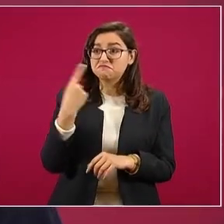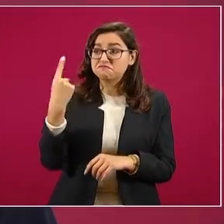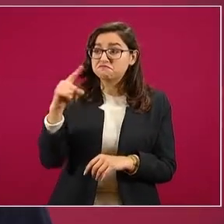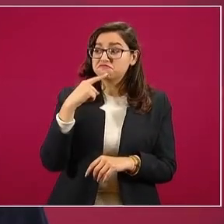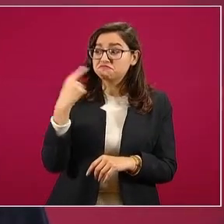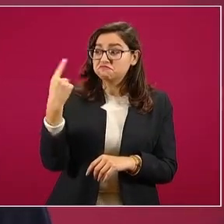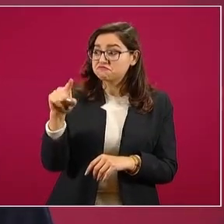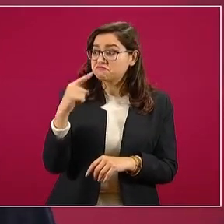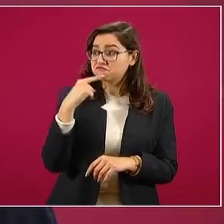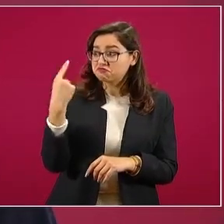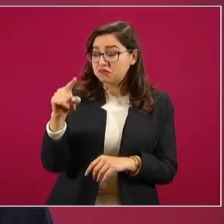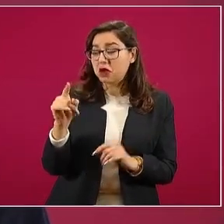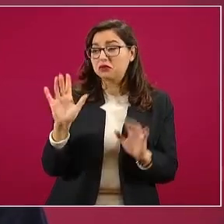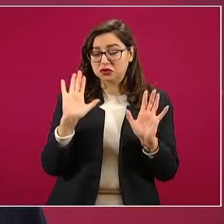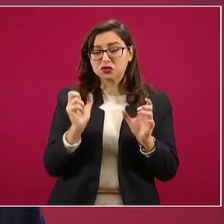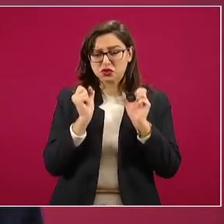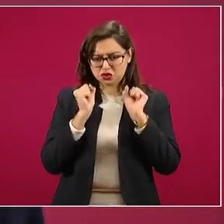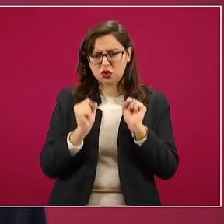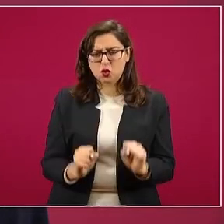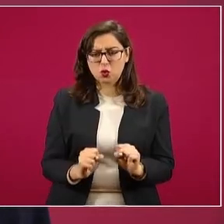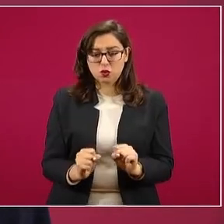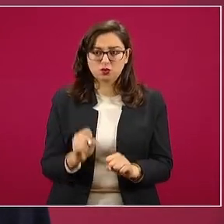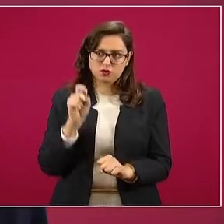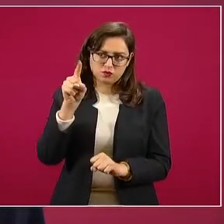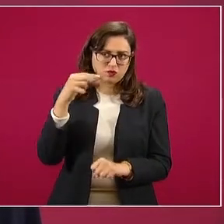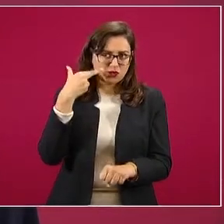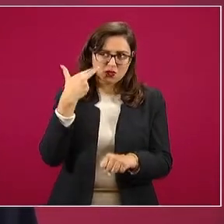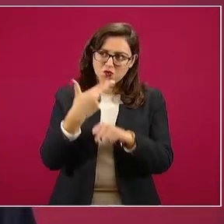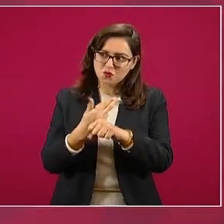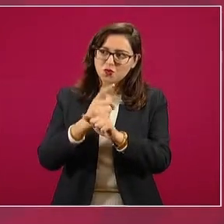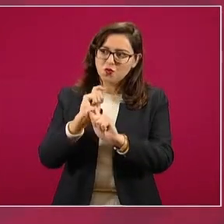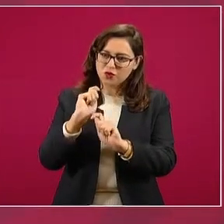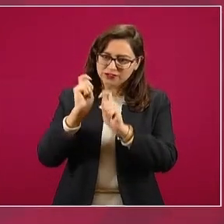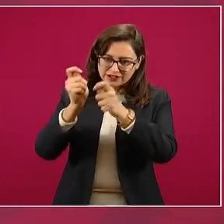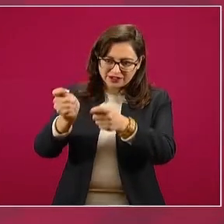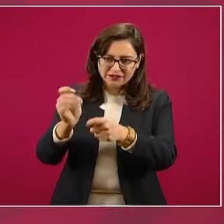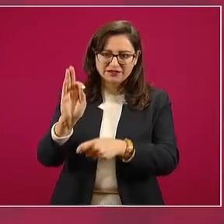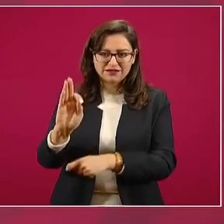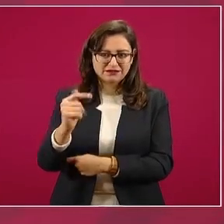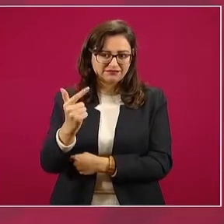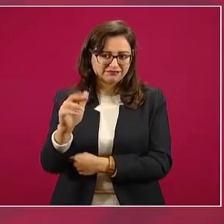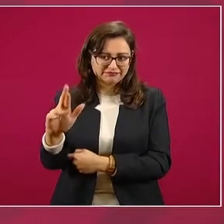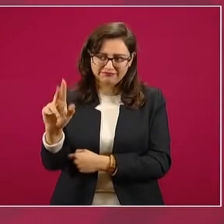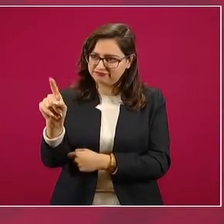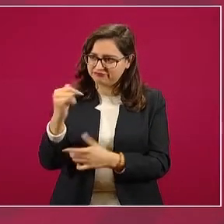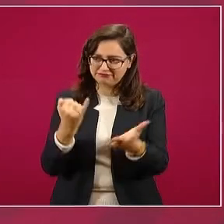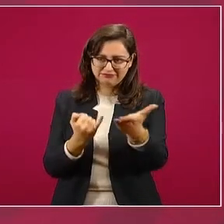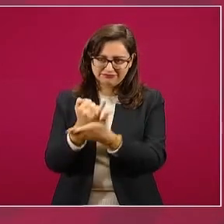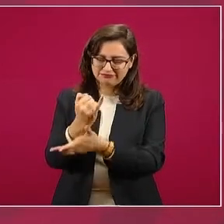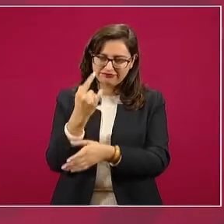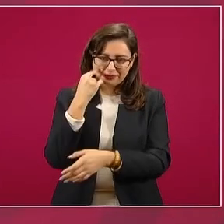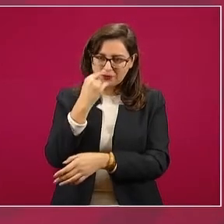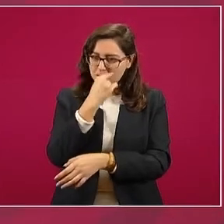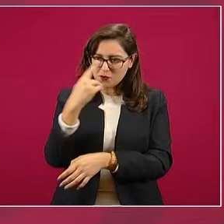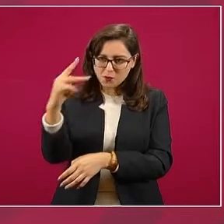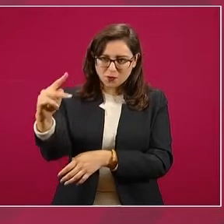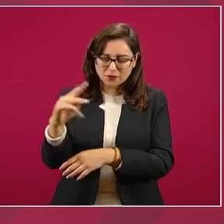resolver en la fiscalía. Lo que nosotros sí estamos